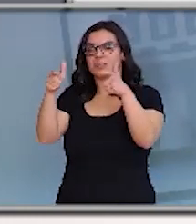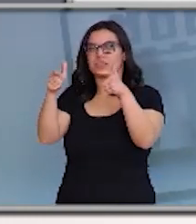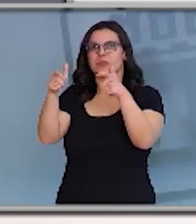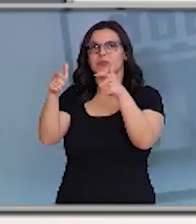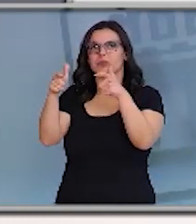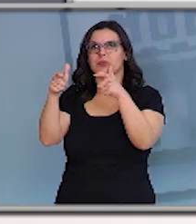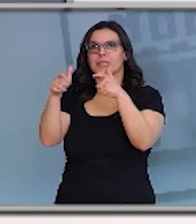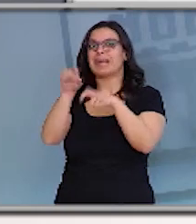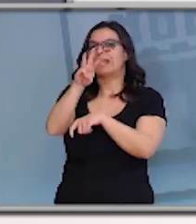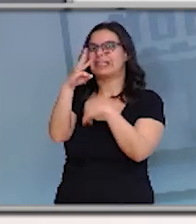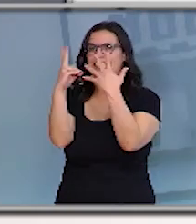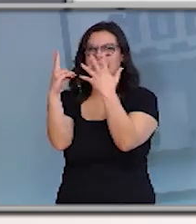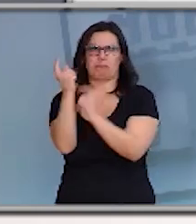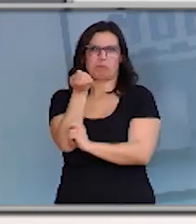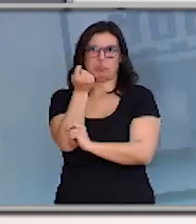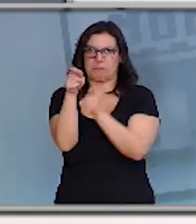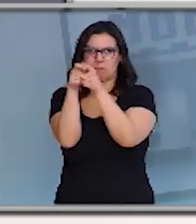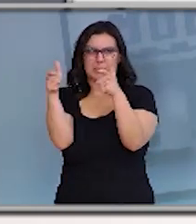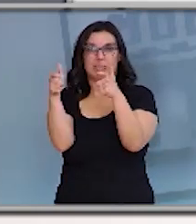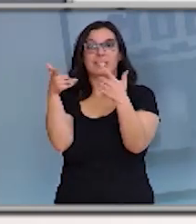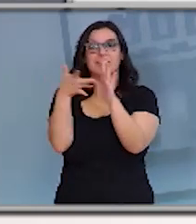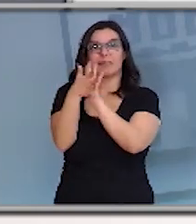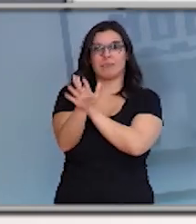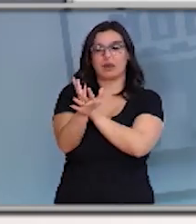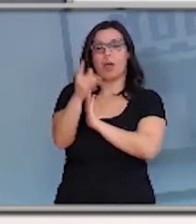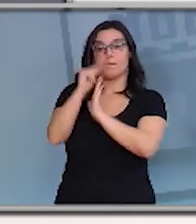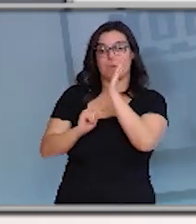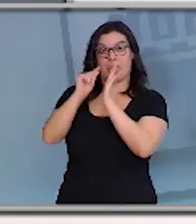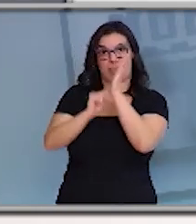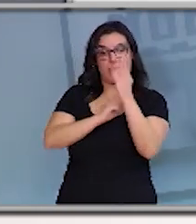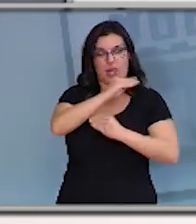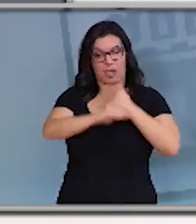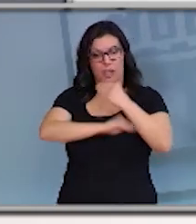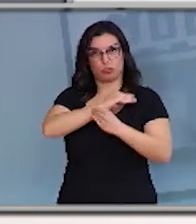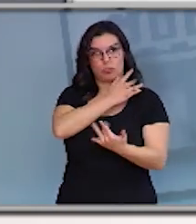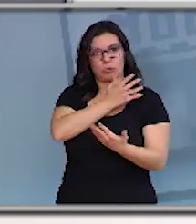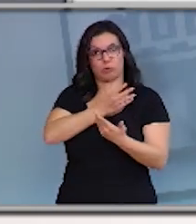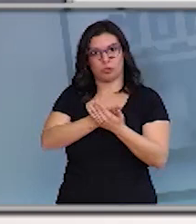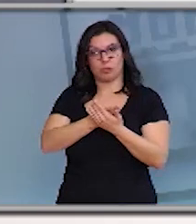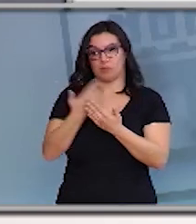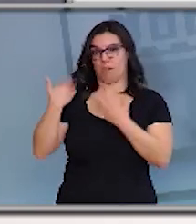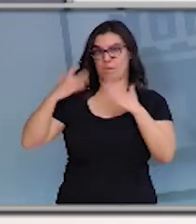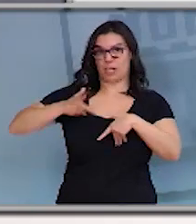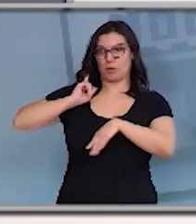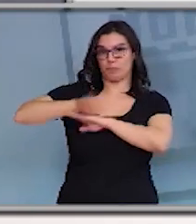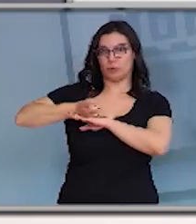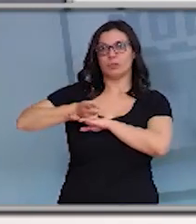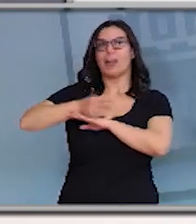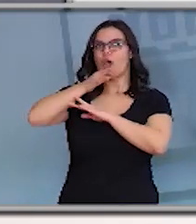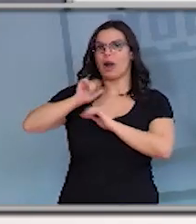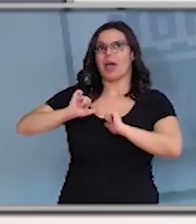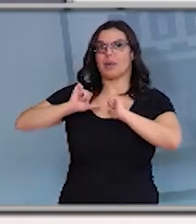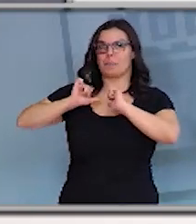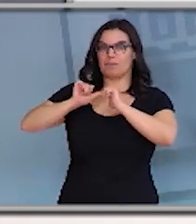a 37 casos. Isto quer dizer que as medidas que temos tomado no miércoles están empezando